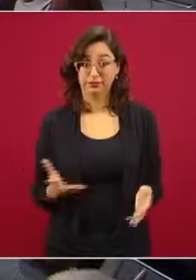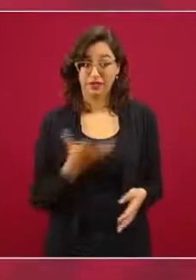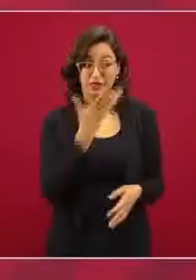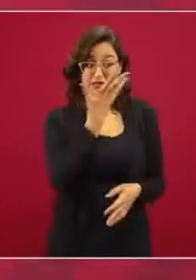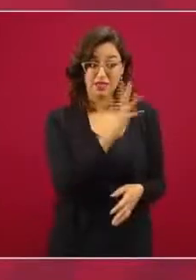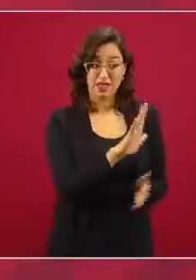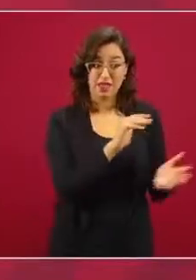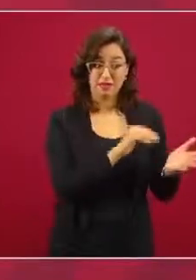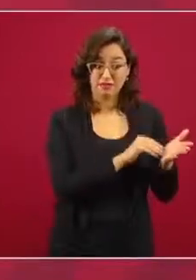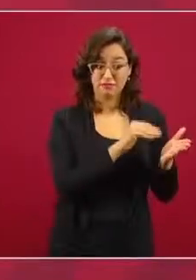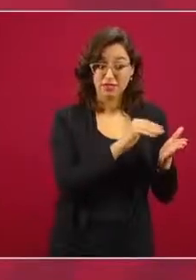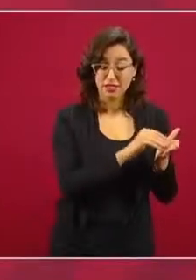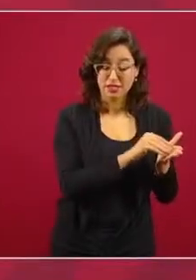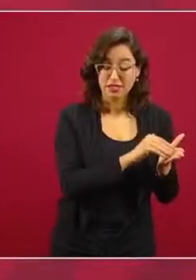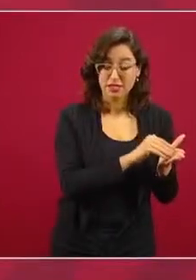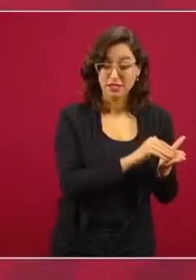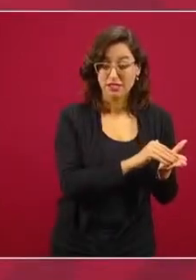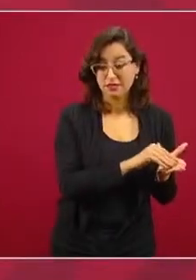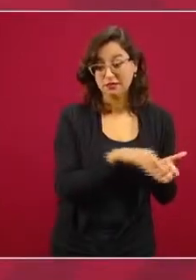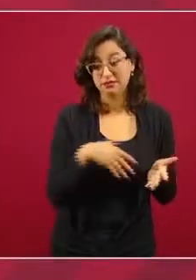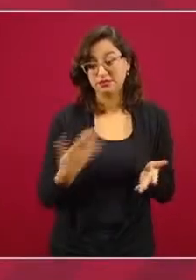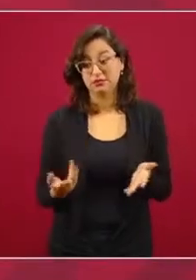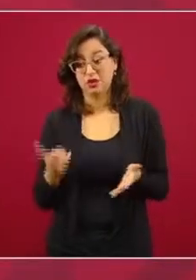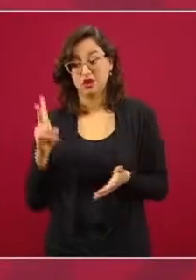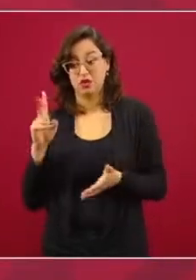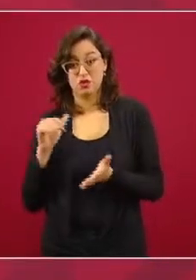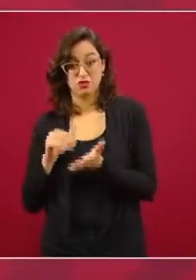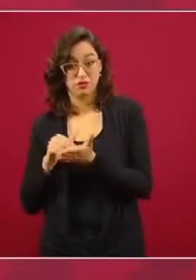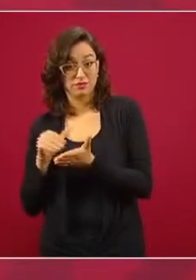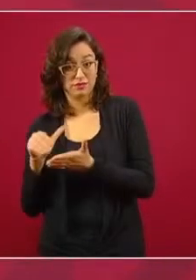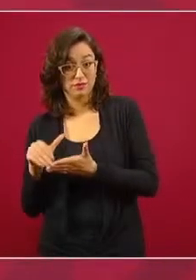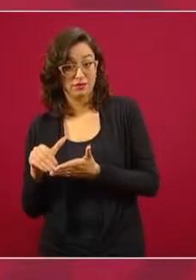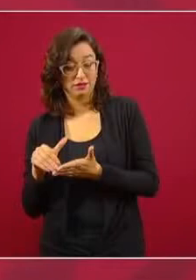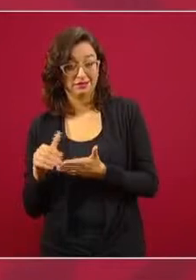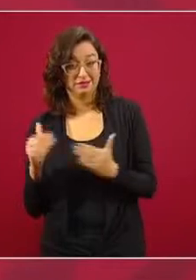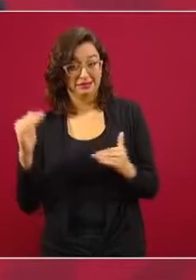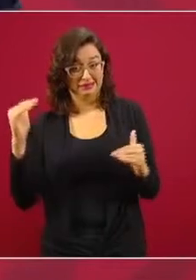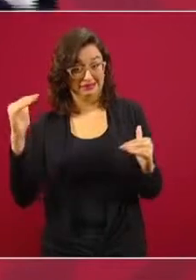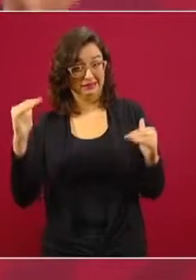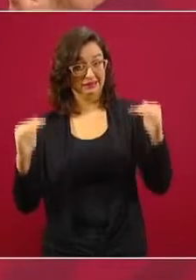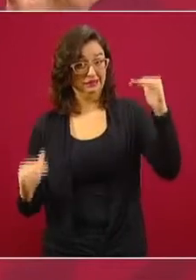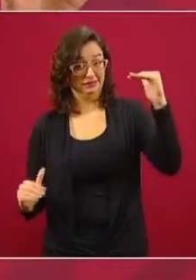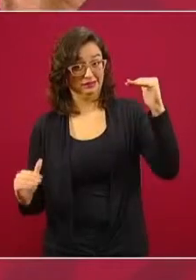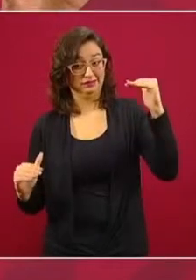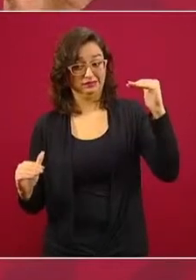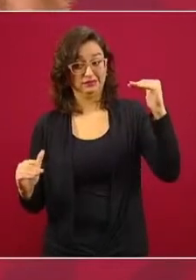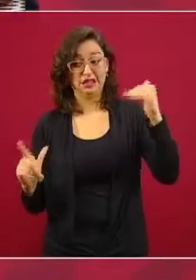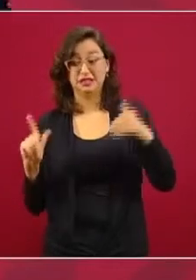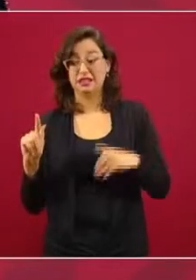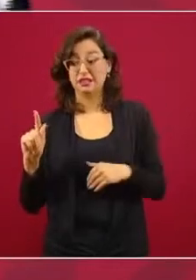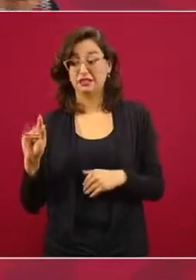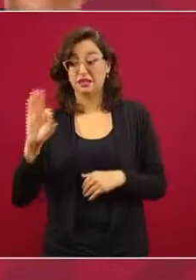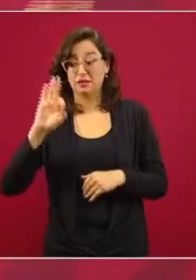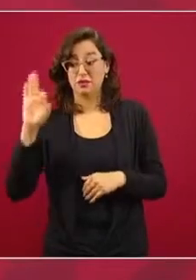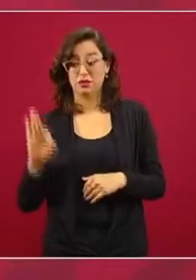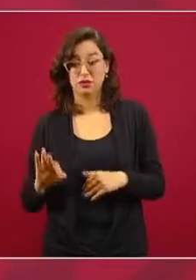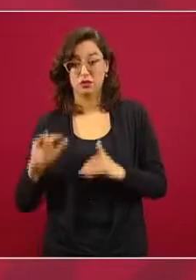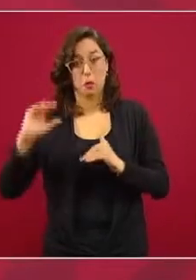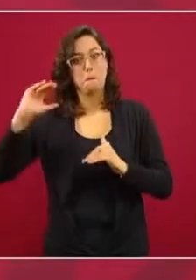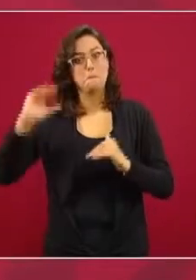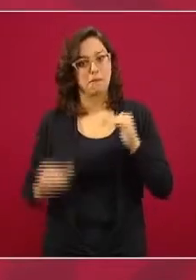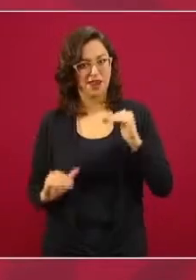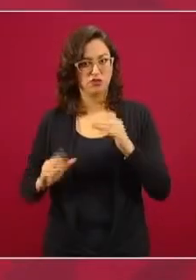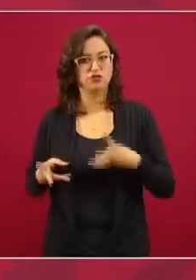Entonces, sí hay una disminución como del 70 por ciento de la publicidad. Estamos hablando en términos